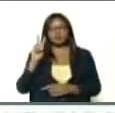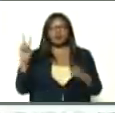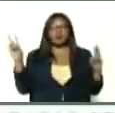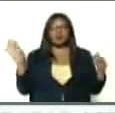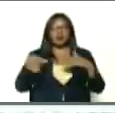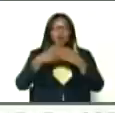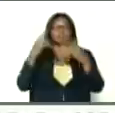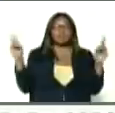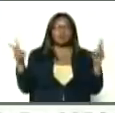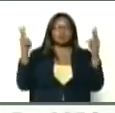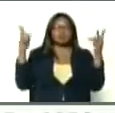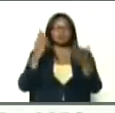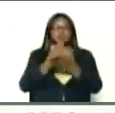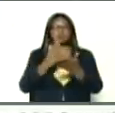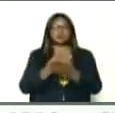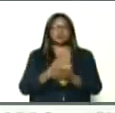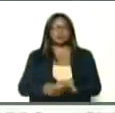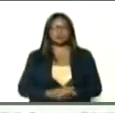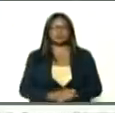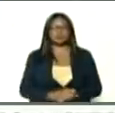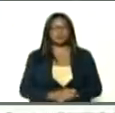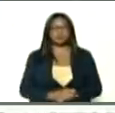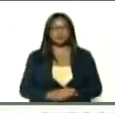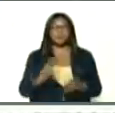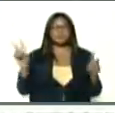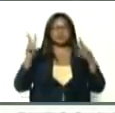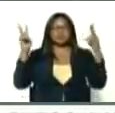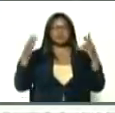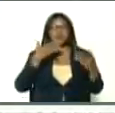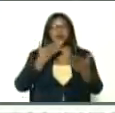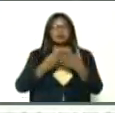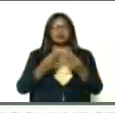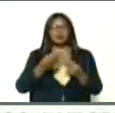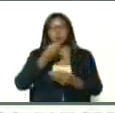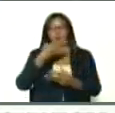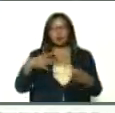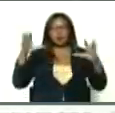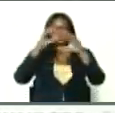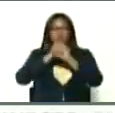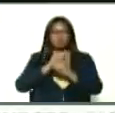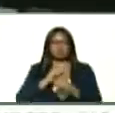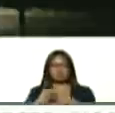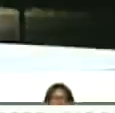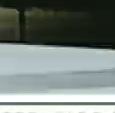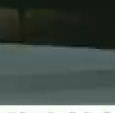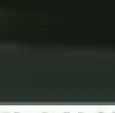victoria siempre, venceremos, gracias, buenas noches, feliz domingo.